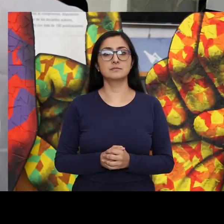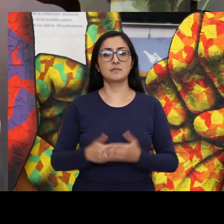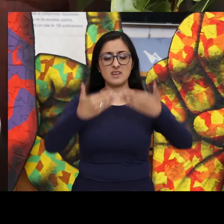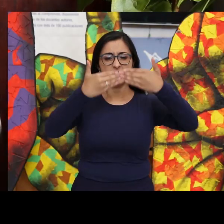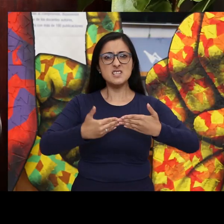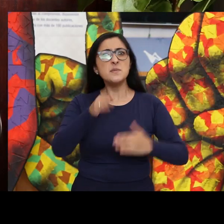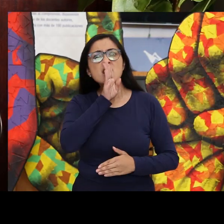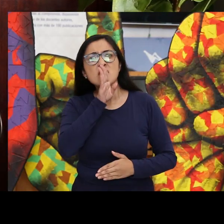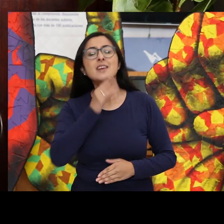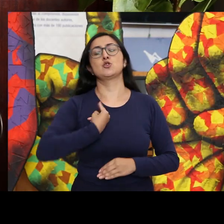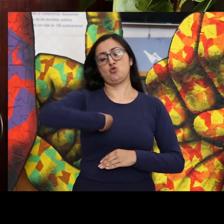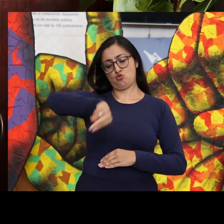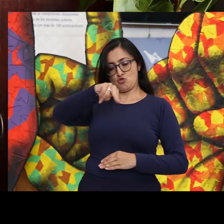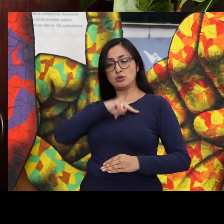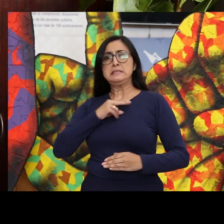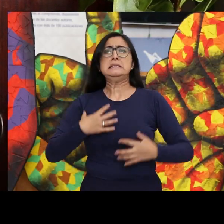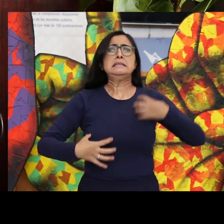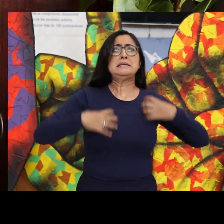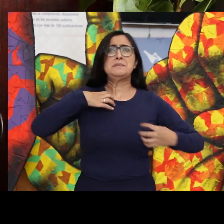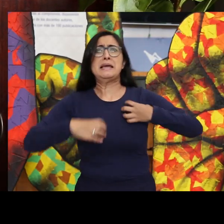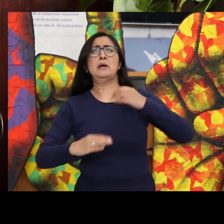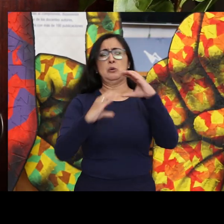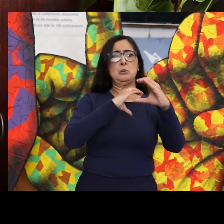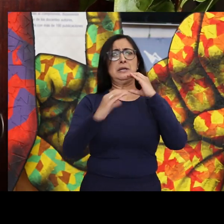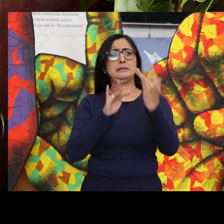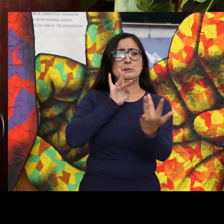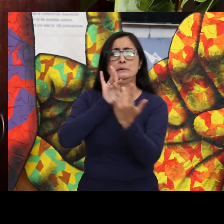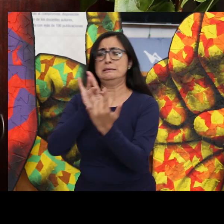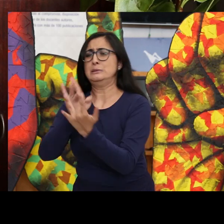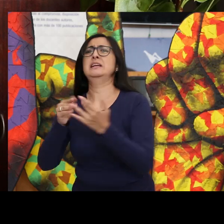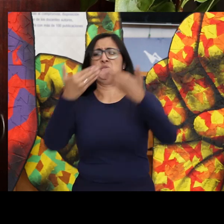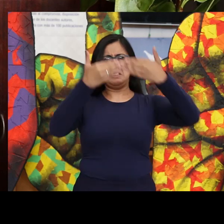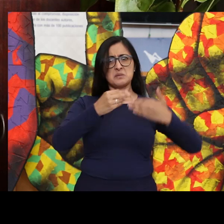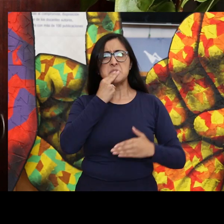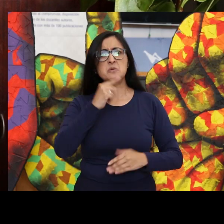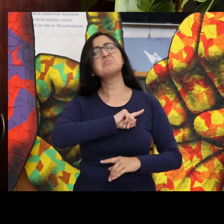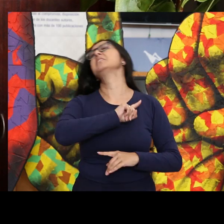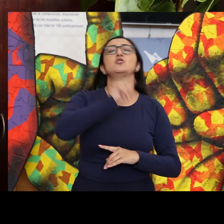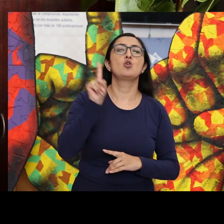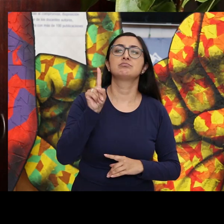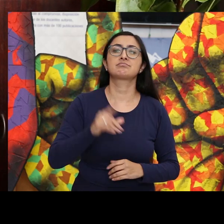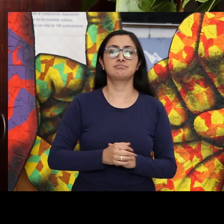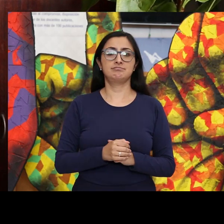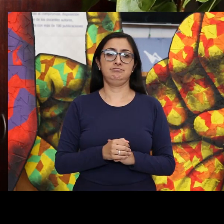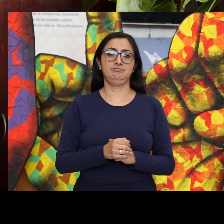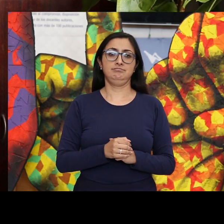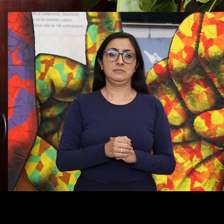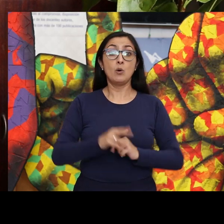Digo que la discapacidad la tenemos nosotros, que no nos podemos comunicar con él, más que él con nosotros.